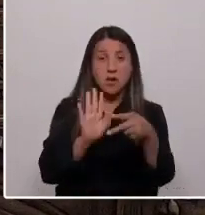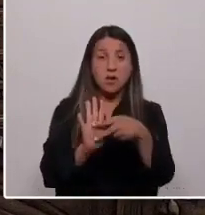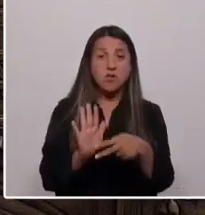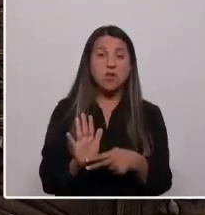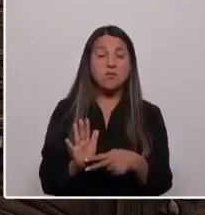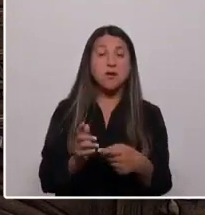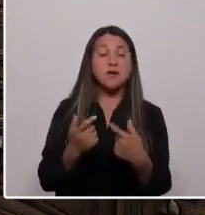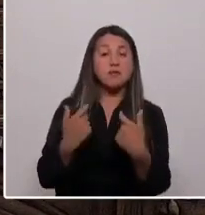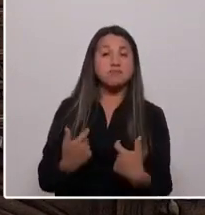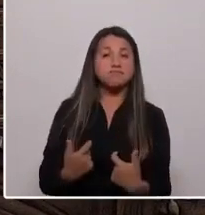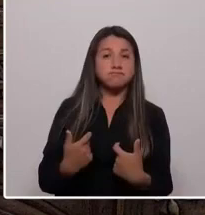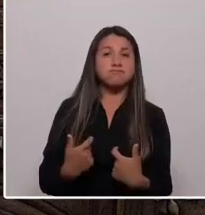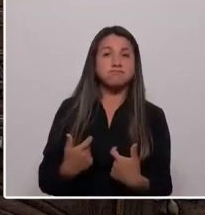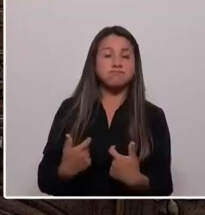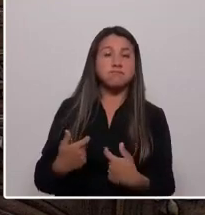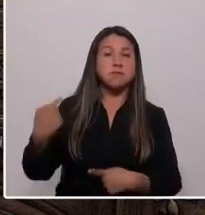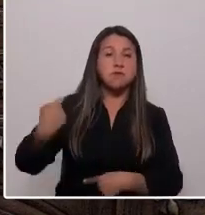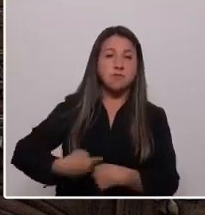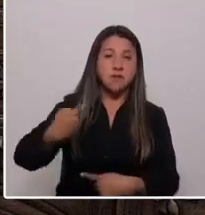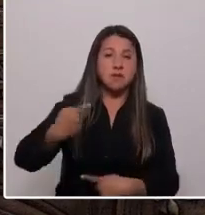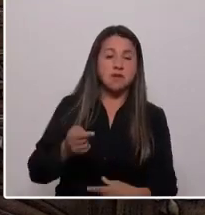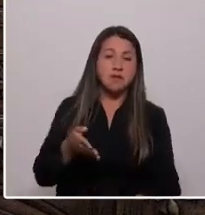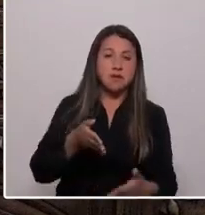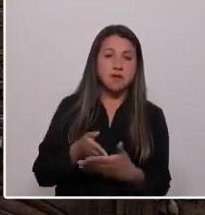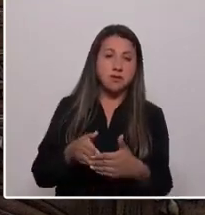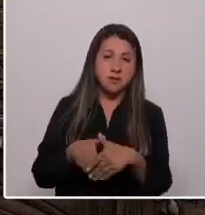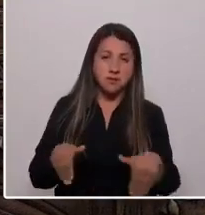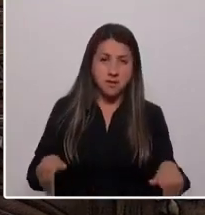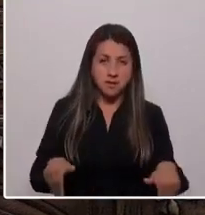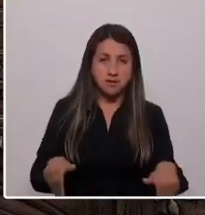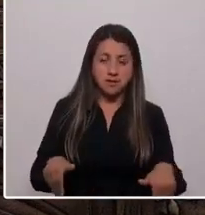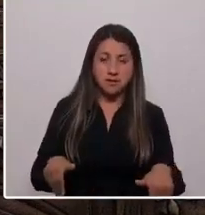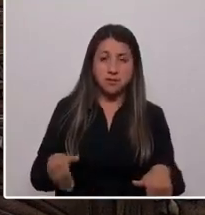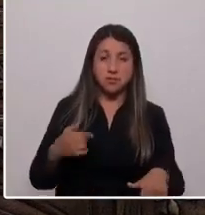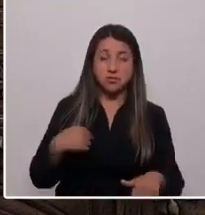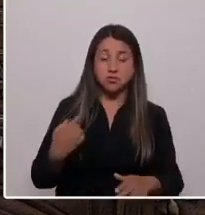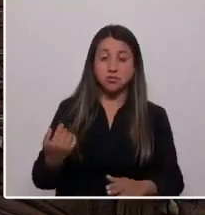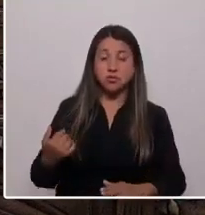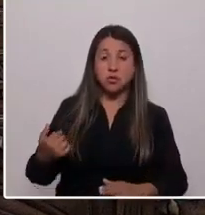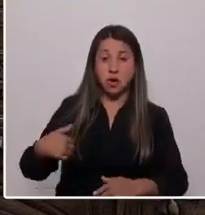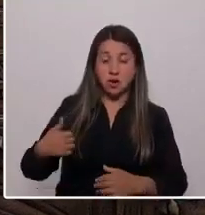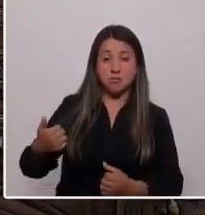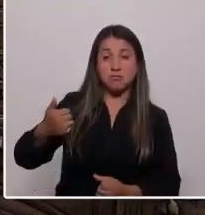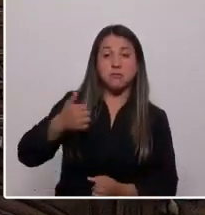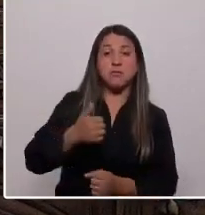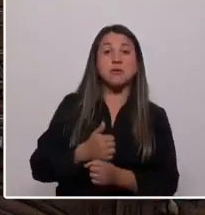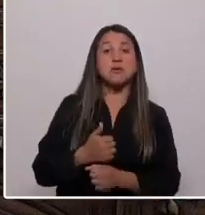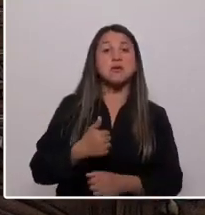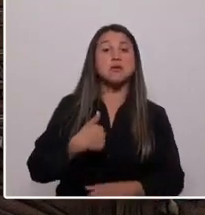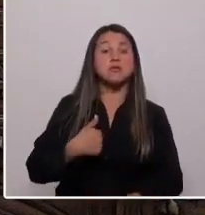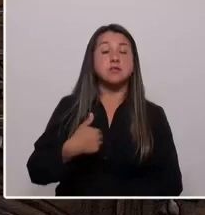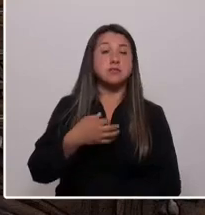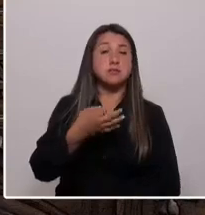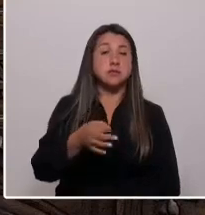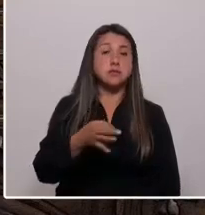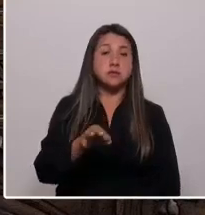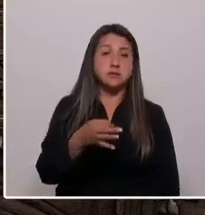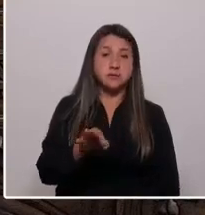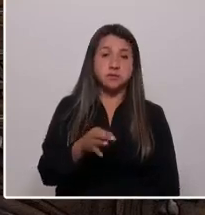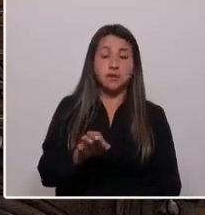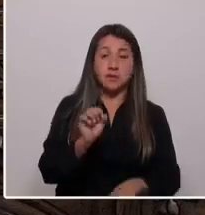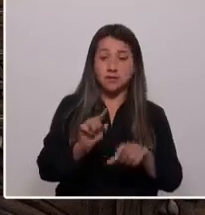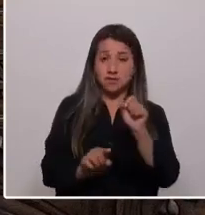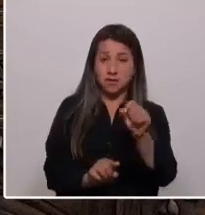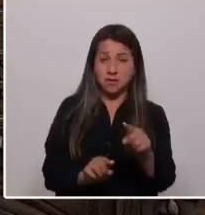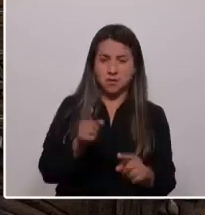y nos limitan. Yo no estoy aquí para postular ni defender ideologías totalitarias. Yo no